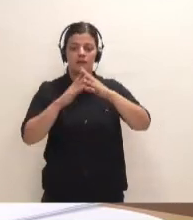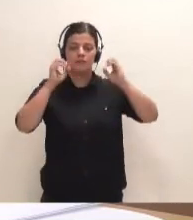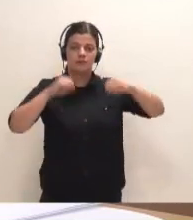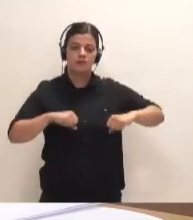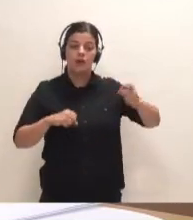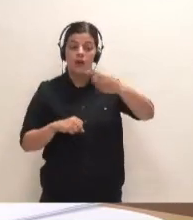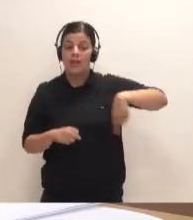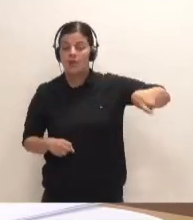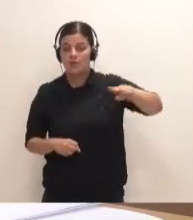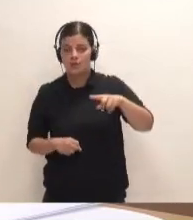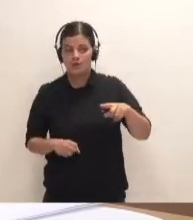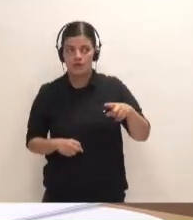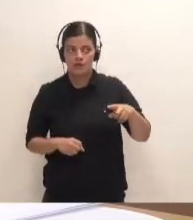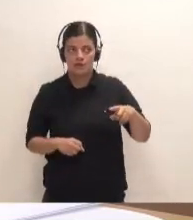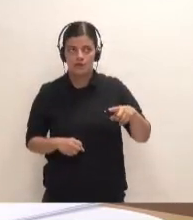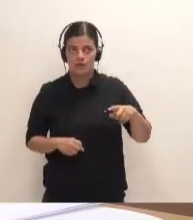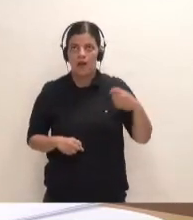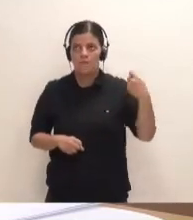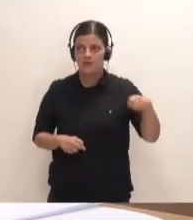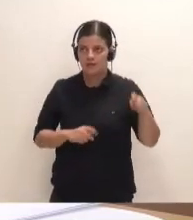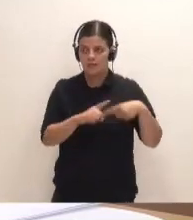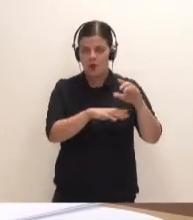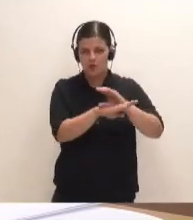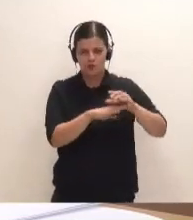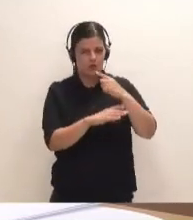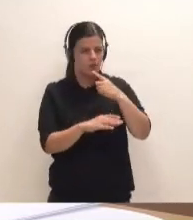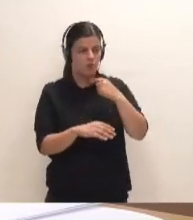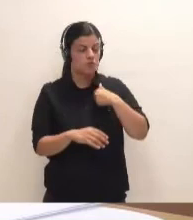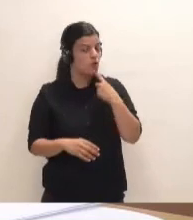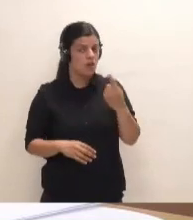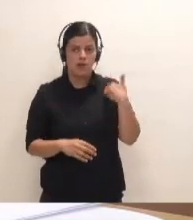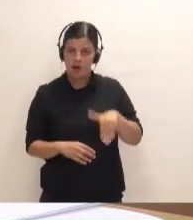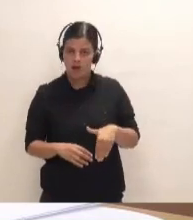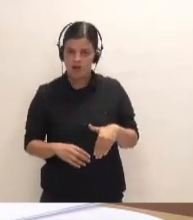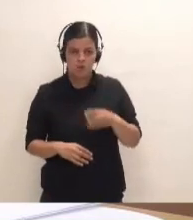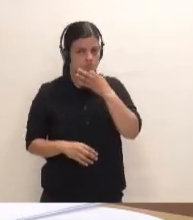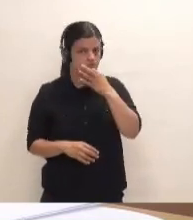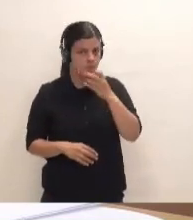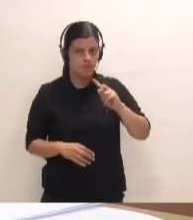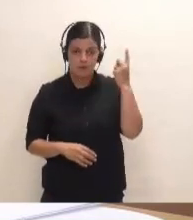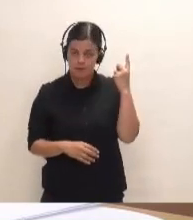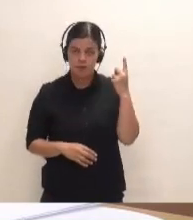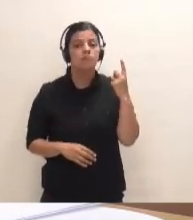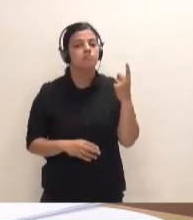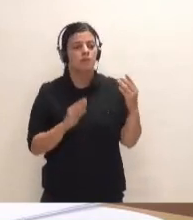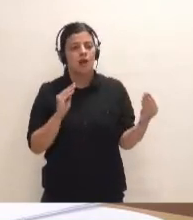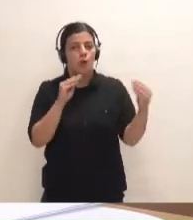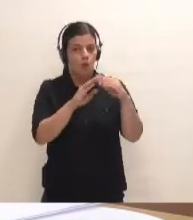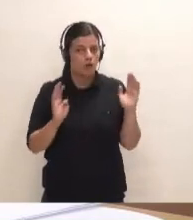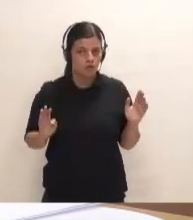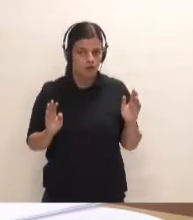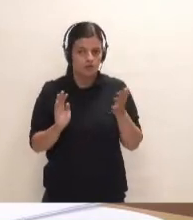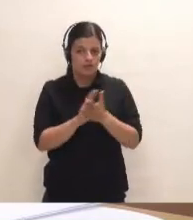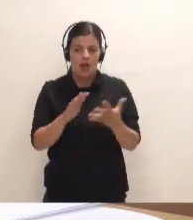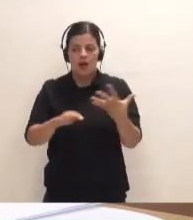ellos, o que el presidente y el consejero han dicho. Y se lo he dicho ya en la primera intervención, estamos de acuerdo. Hombre, dejar al Cabildo